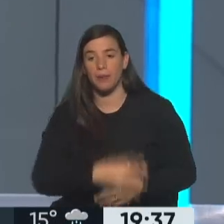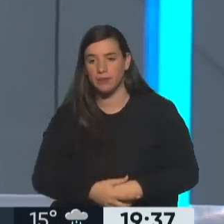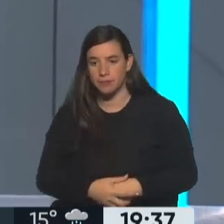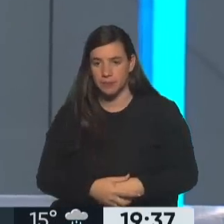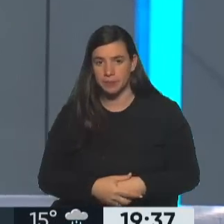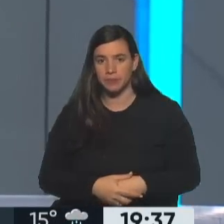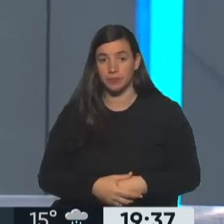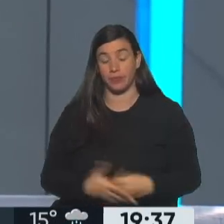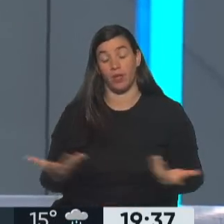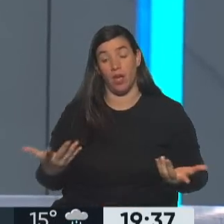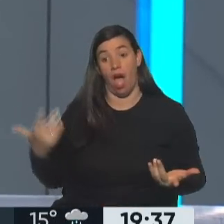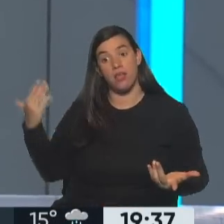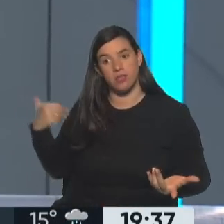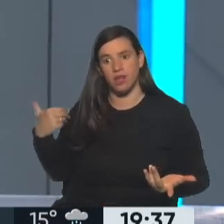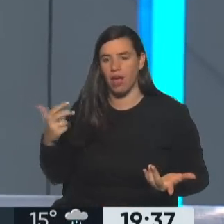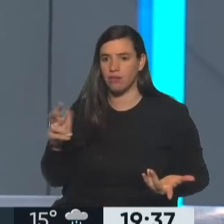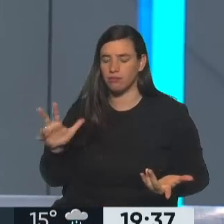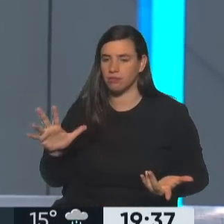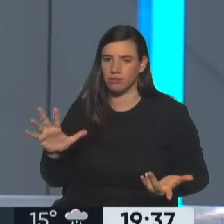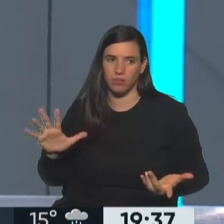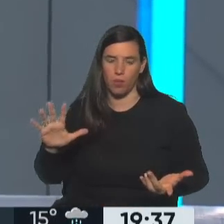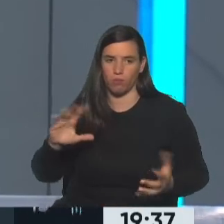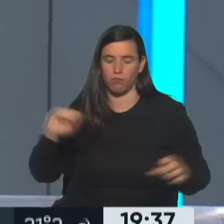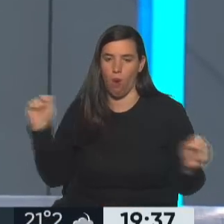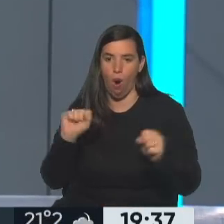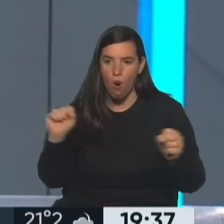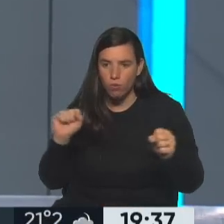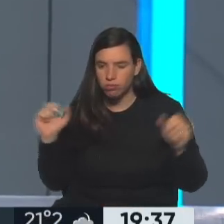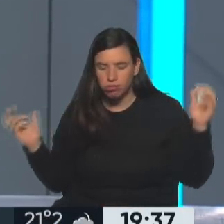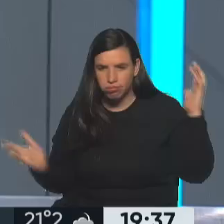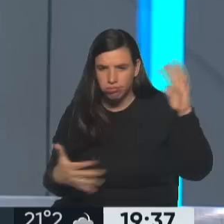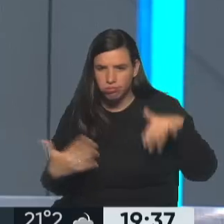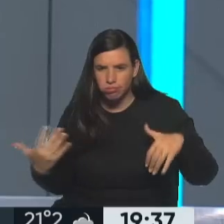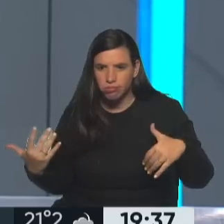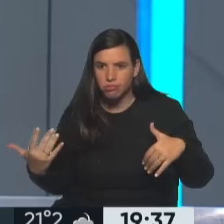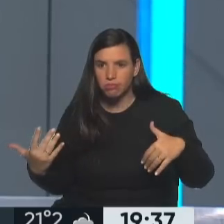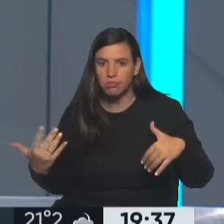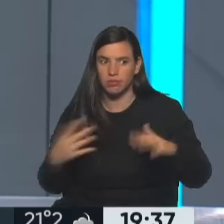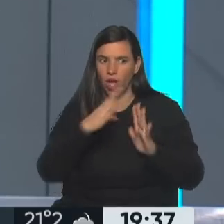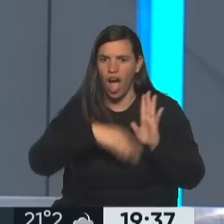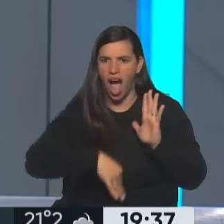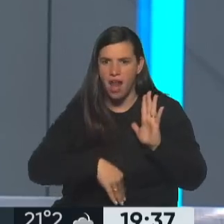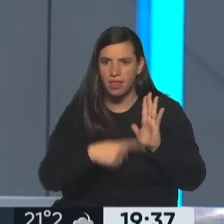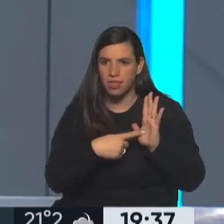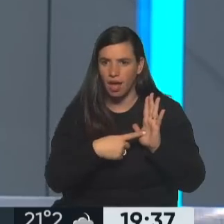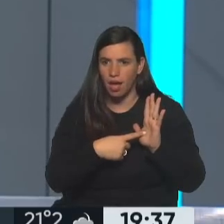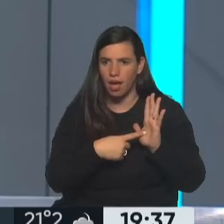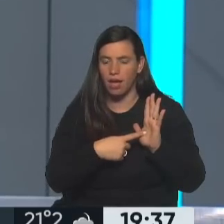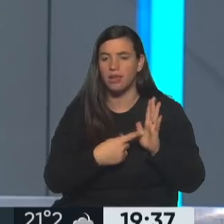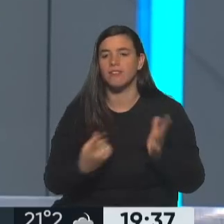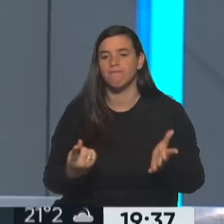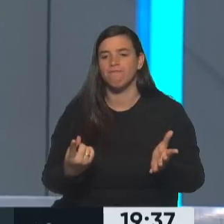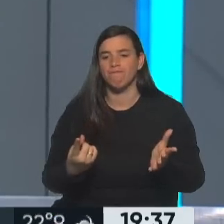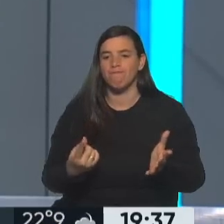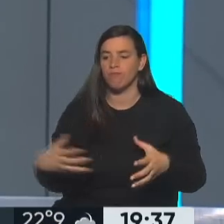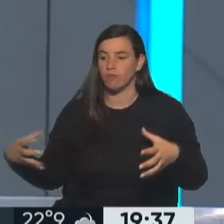absoluto ayer, ya desde el cierre del Congreso cuando se conoció esta carta. Creo que se está de los dos lados, oficialismo